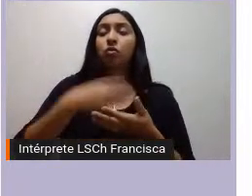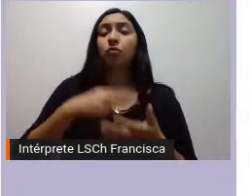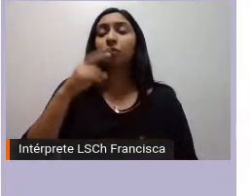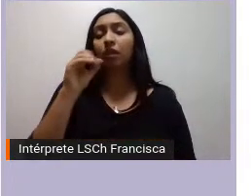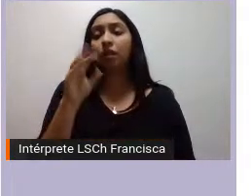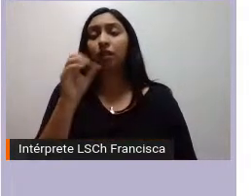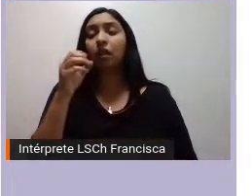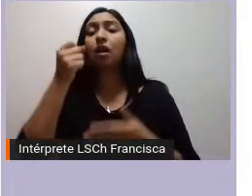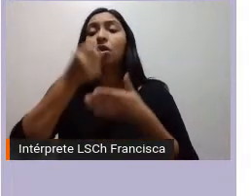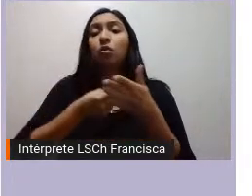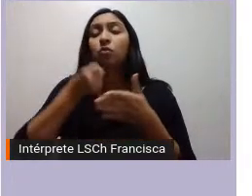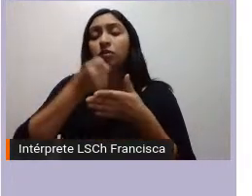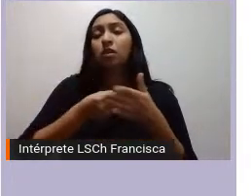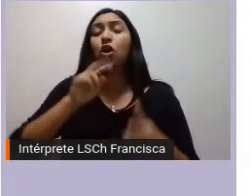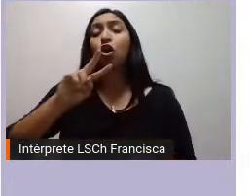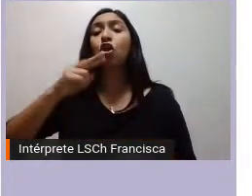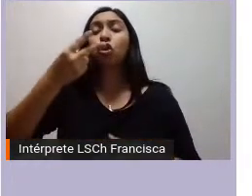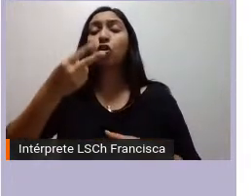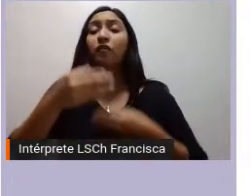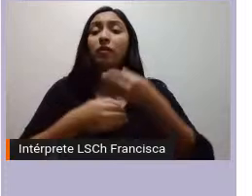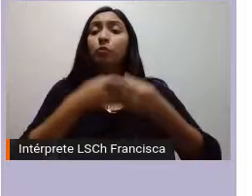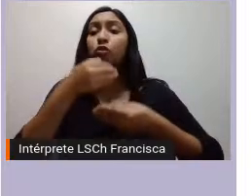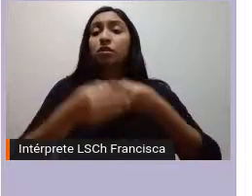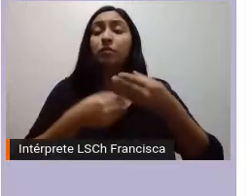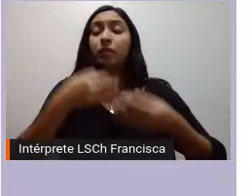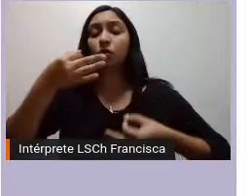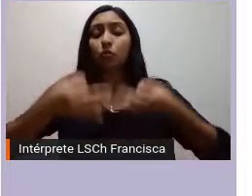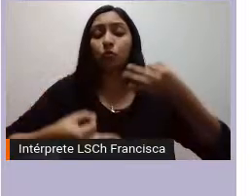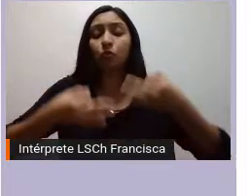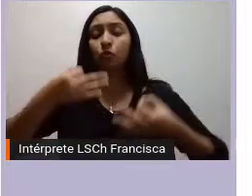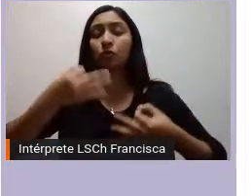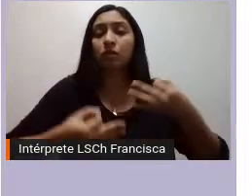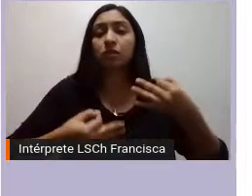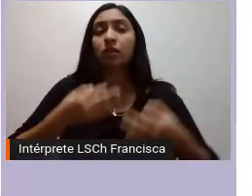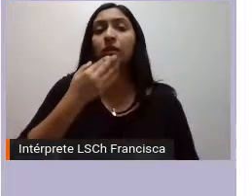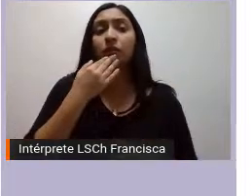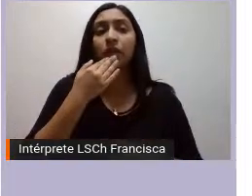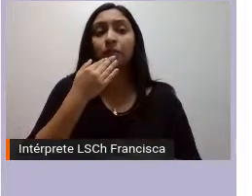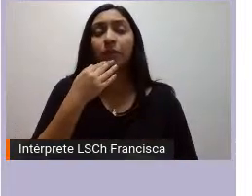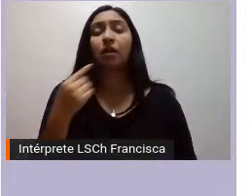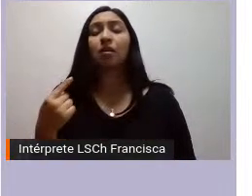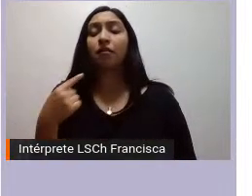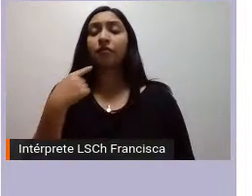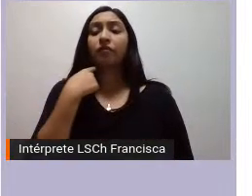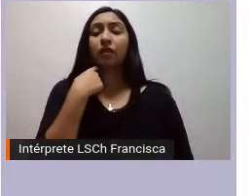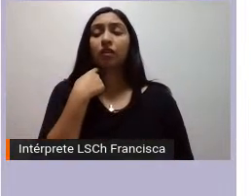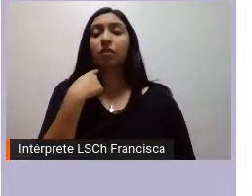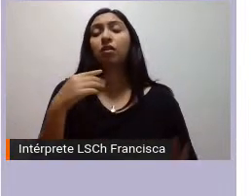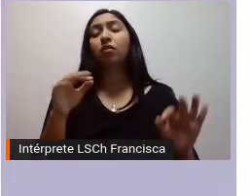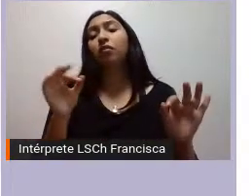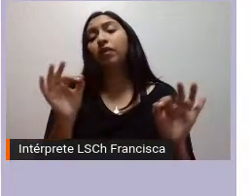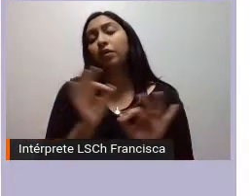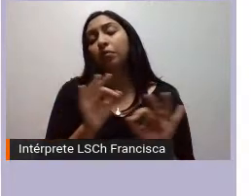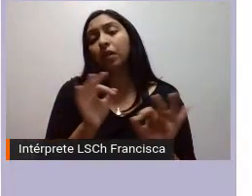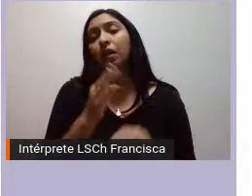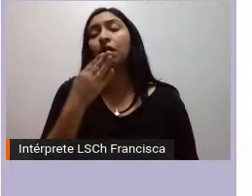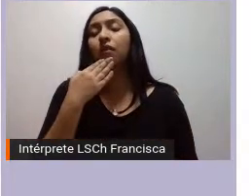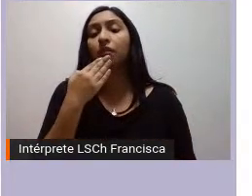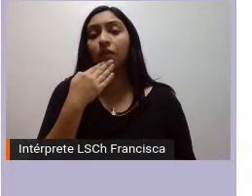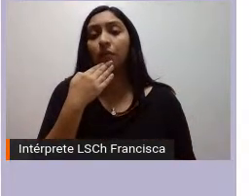lucha contra el doble procesamiento judicial que también va a traer consecuencias o va a aplicar creo yo en parte